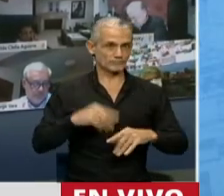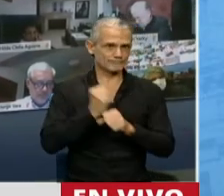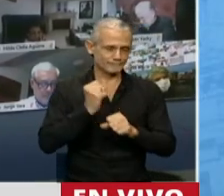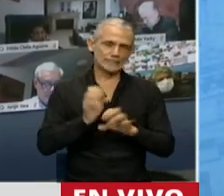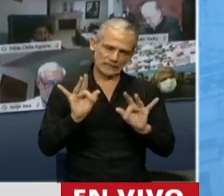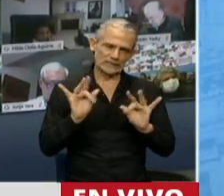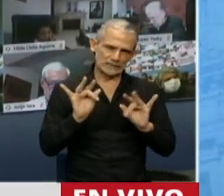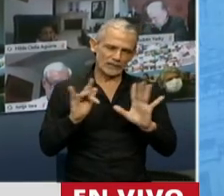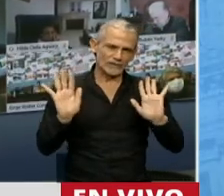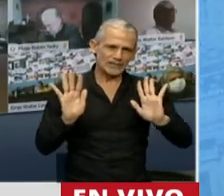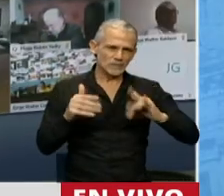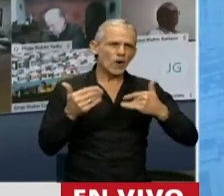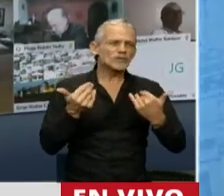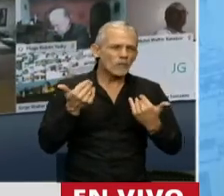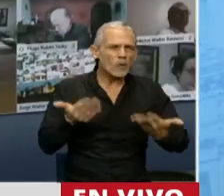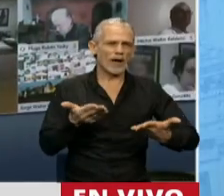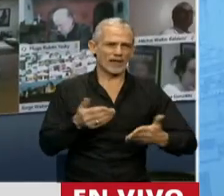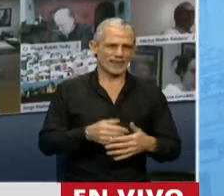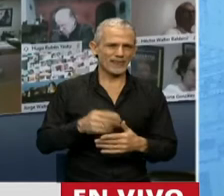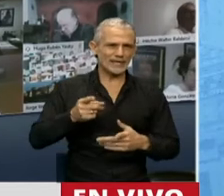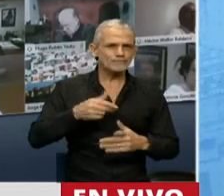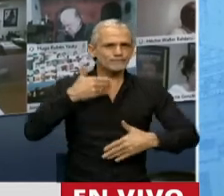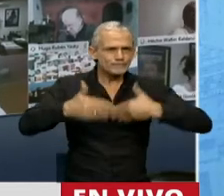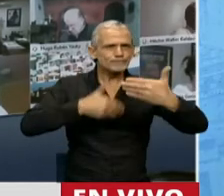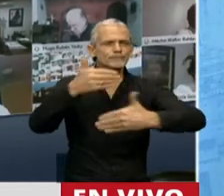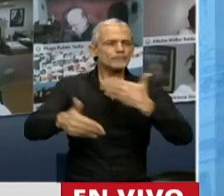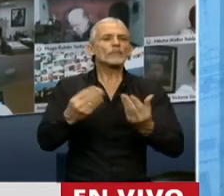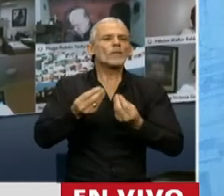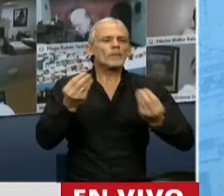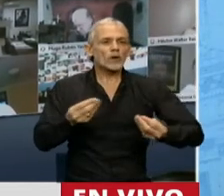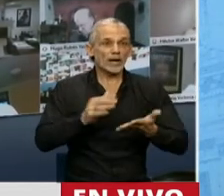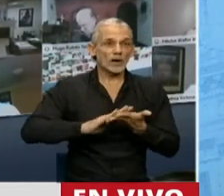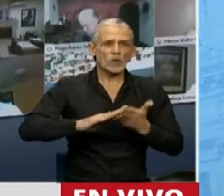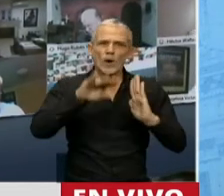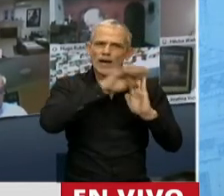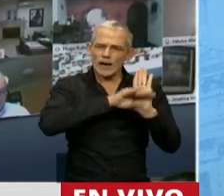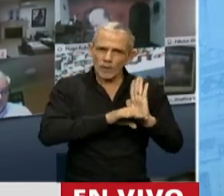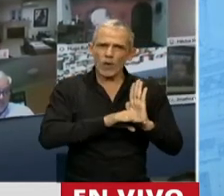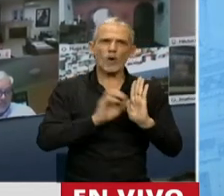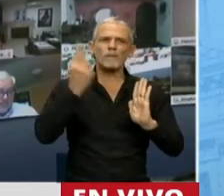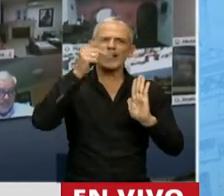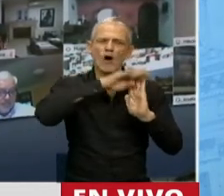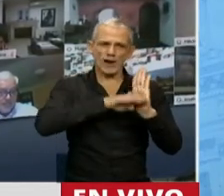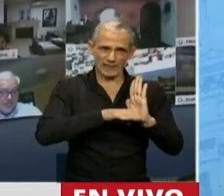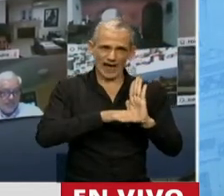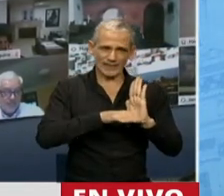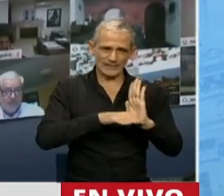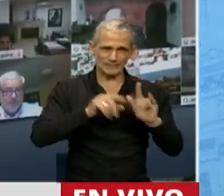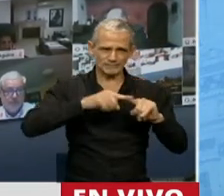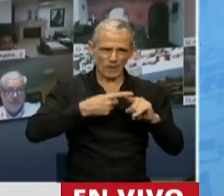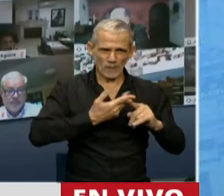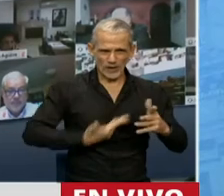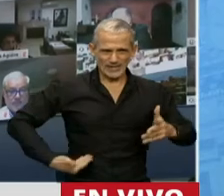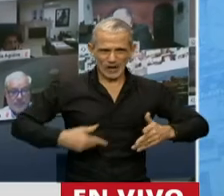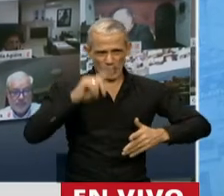complicada, pero que sin ninguna duda se podrá llevar adelante dado el nuevo orden de prioridades en la agenda política